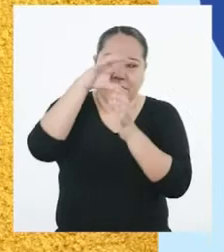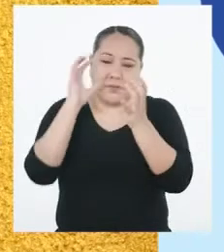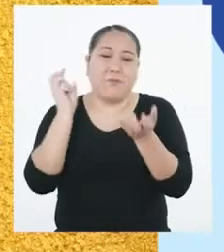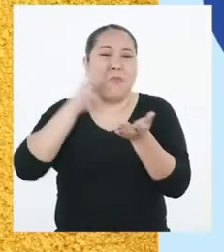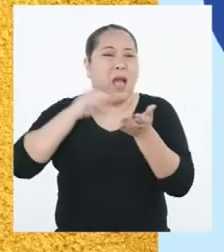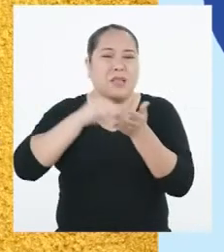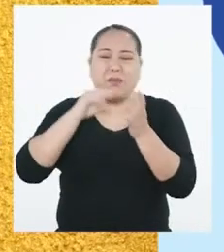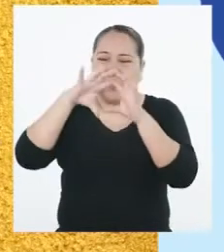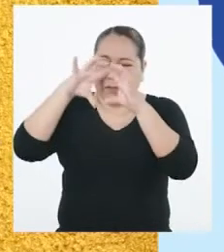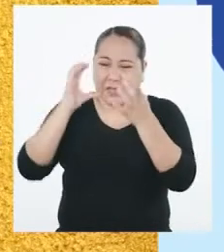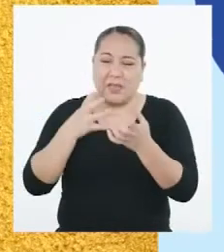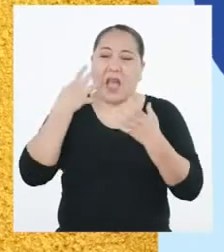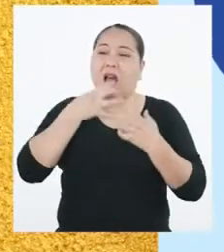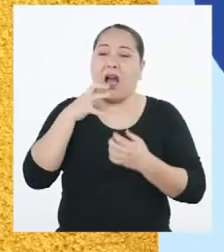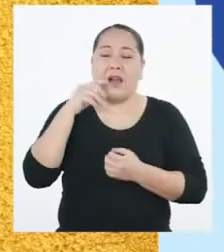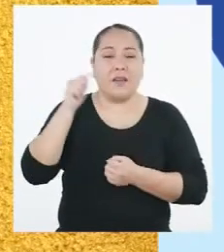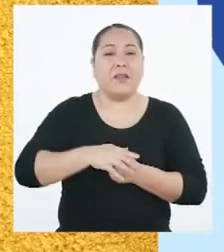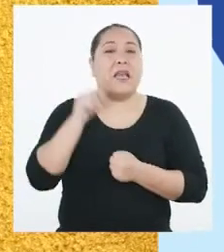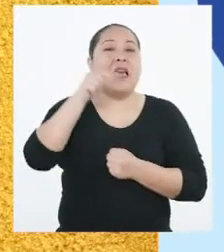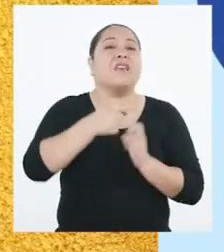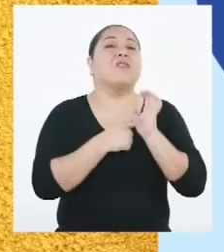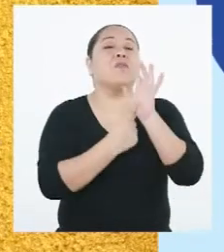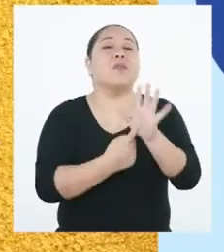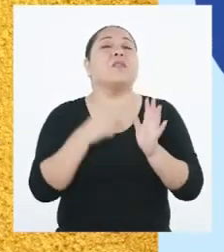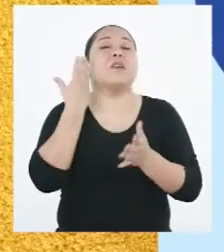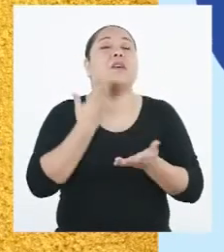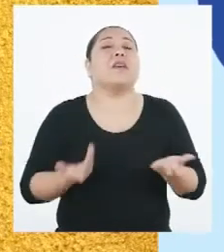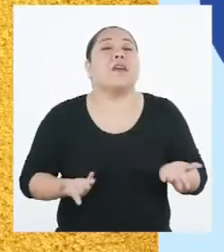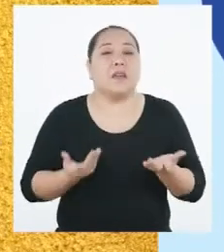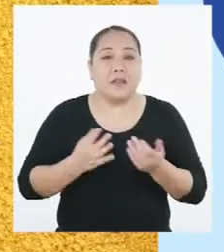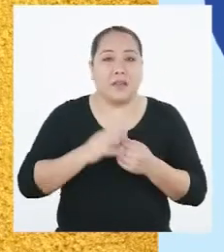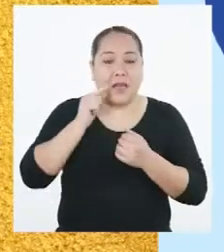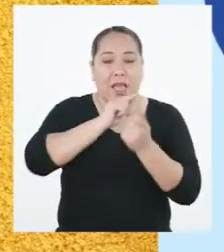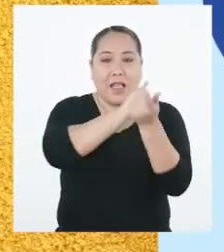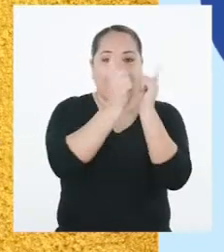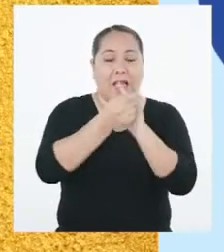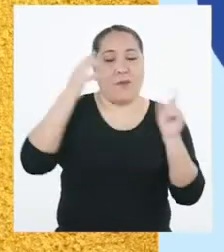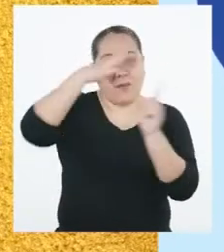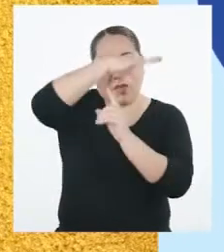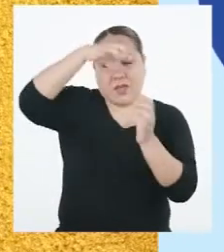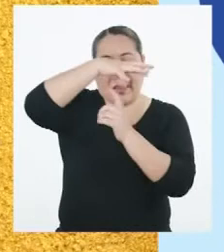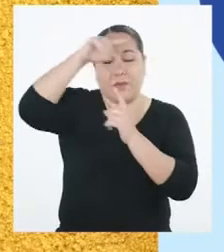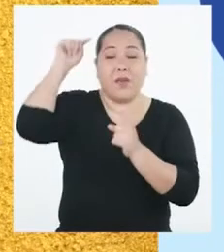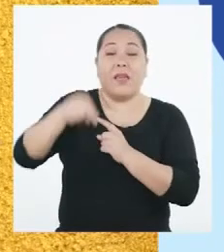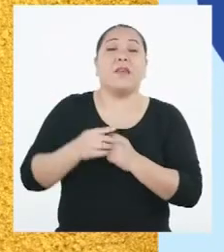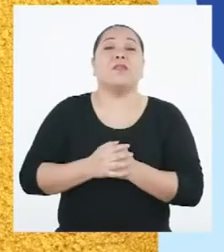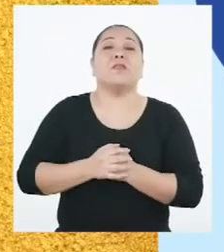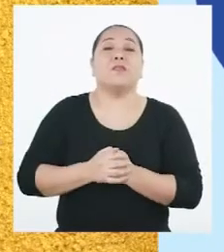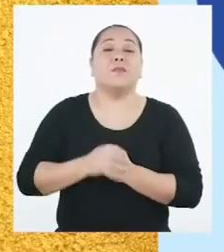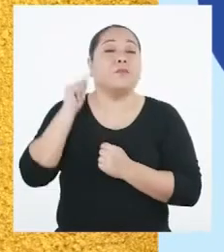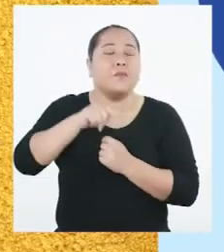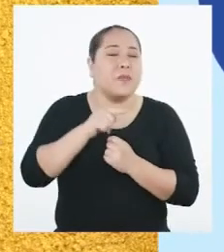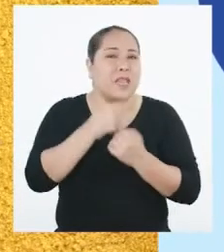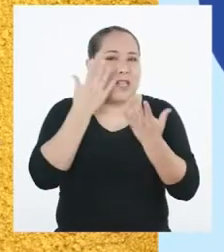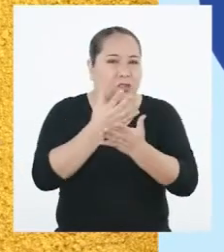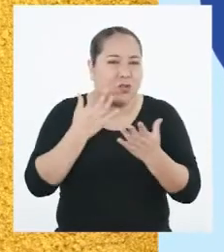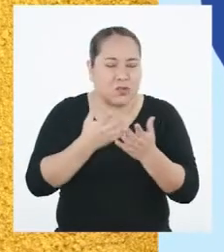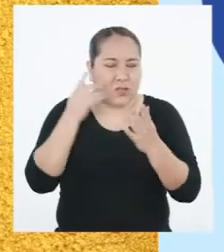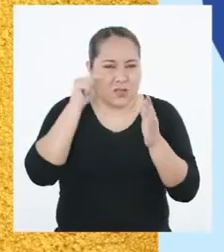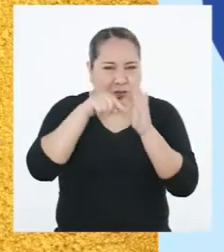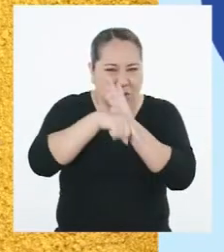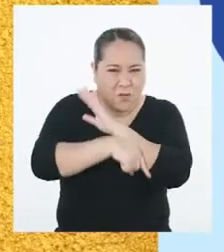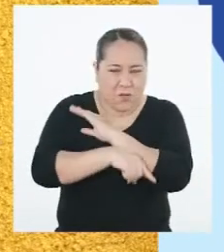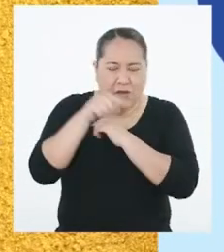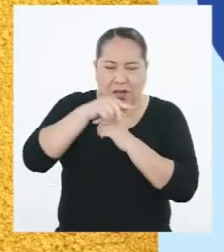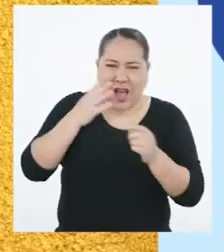promedio de la tierra, lo cual conlleva a que se produzca el cambio climático. Y producto de esto, los eventos extremos se